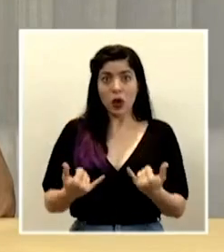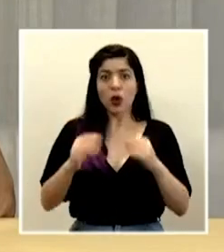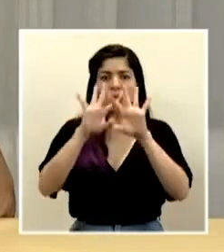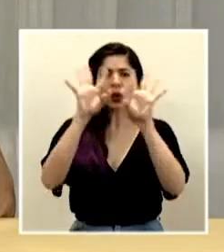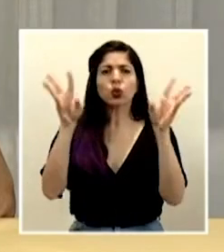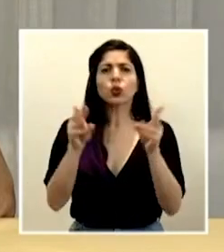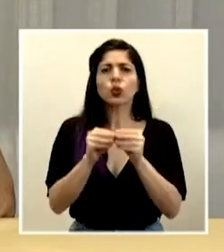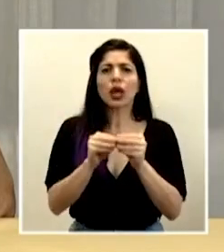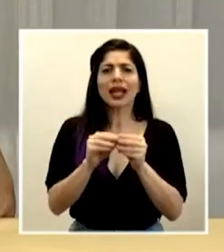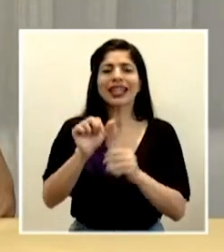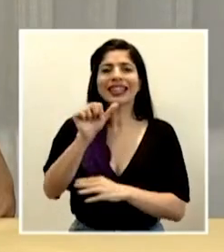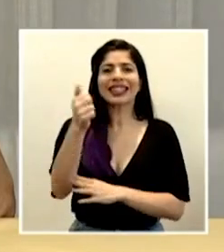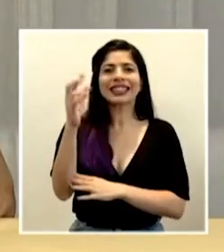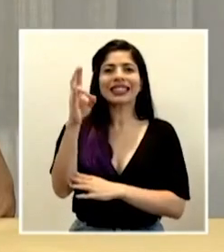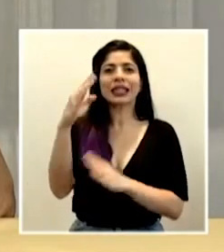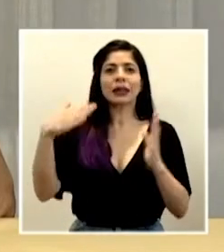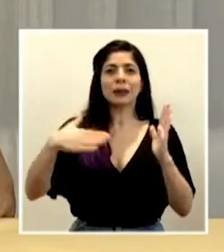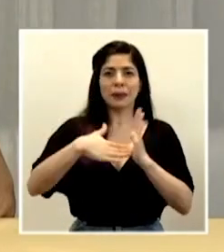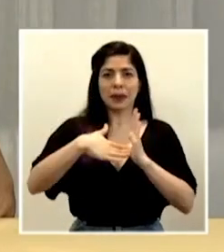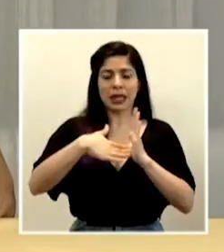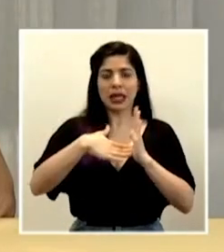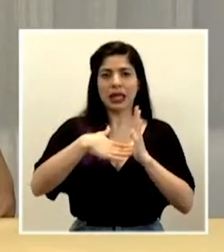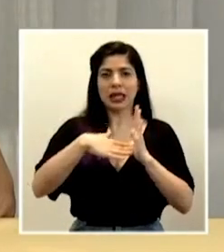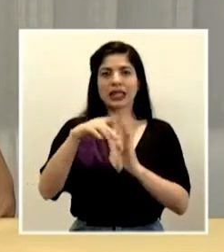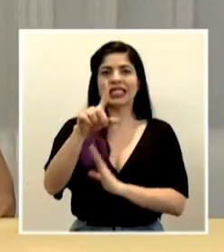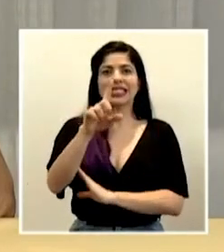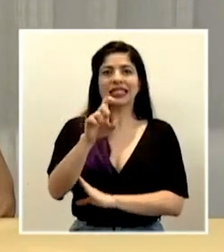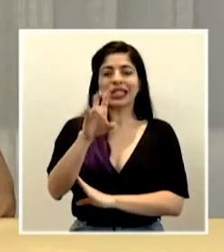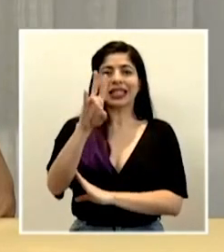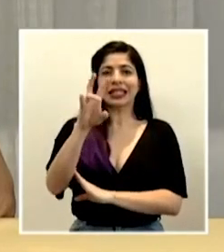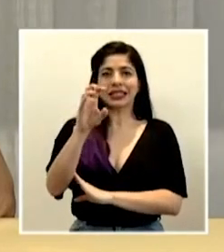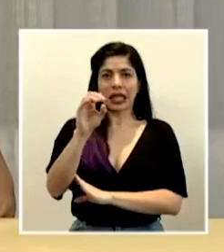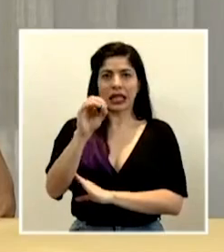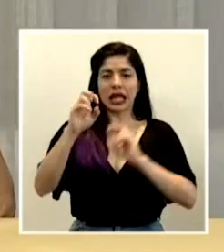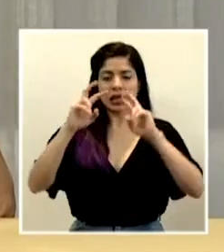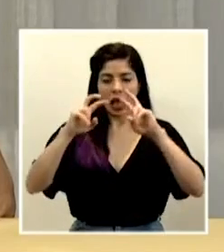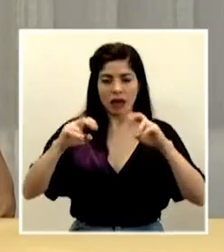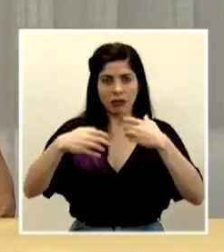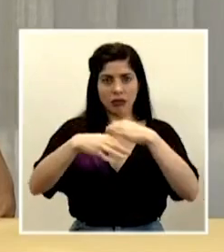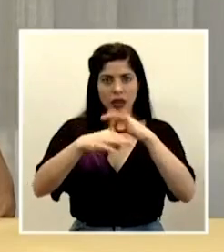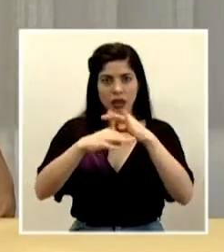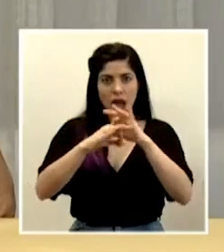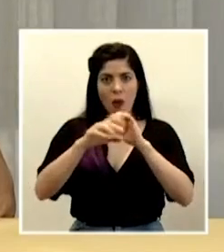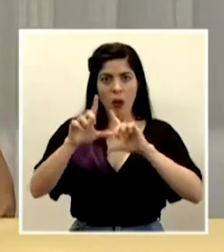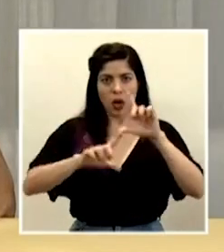de 17,170 muestras.